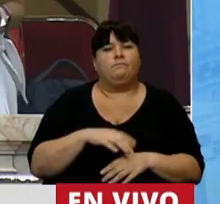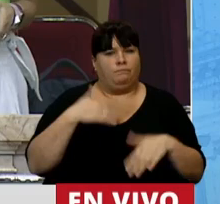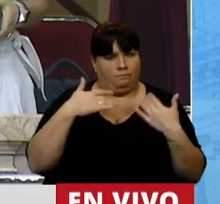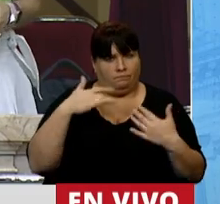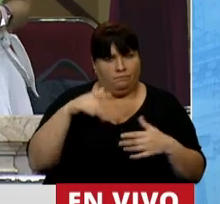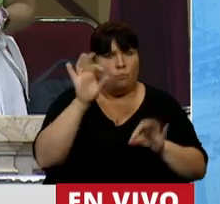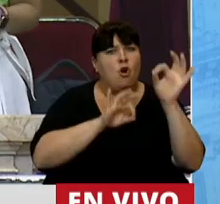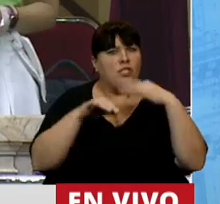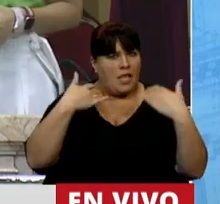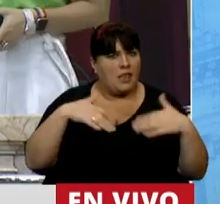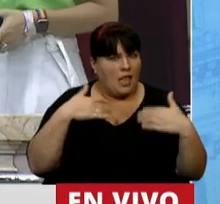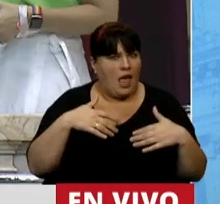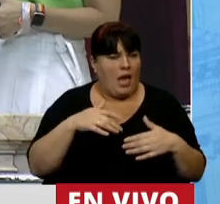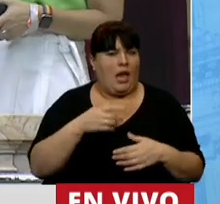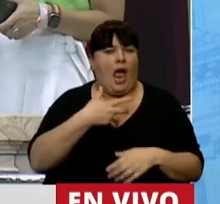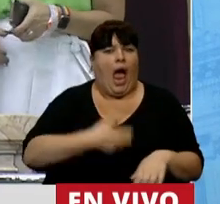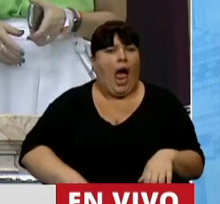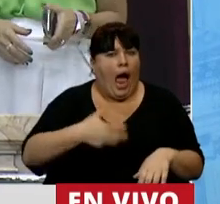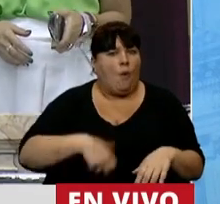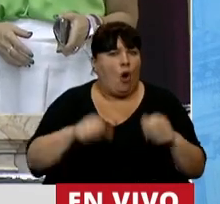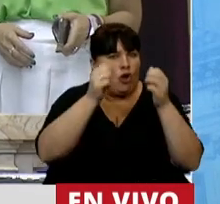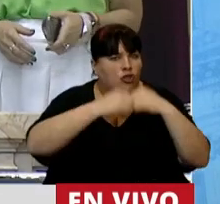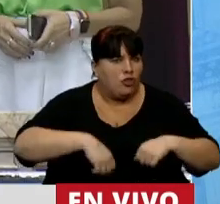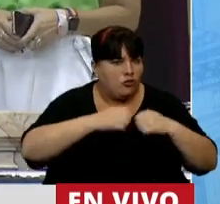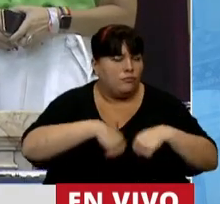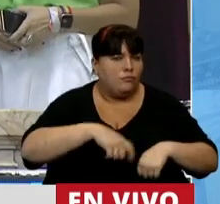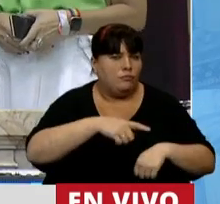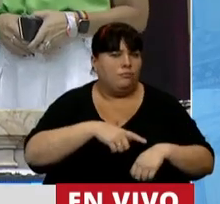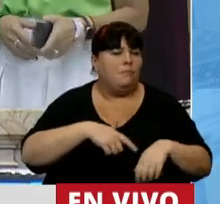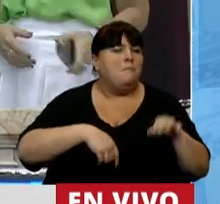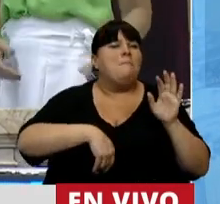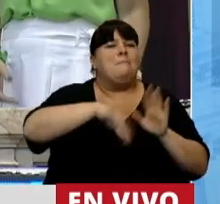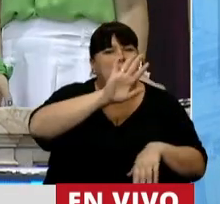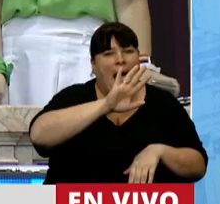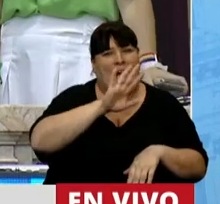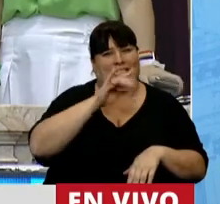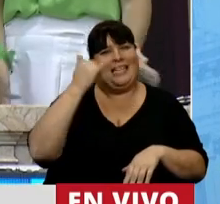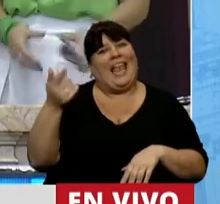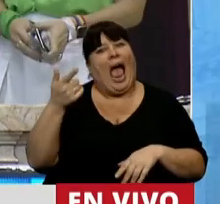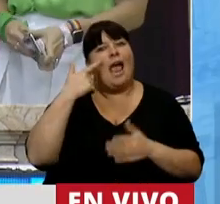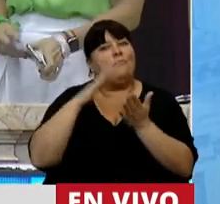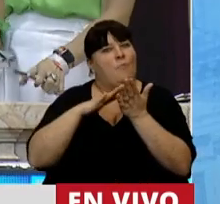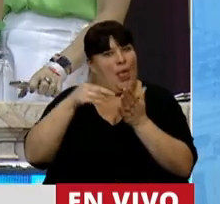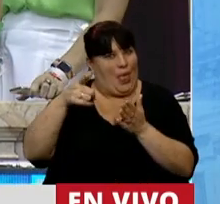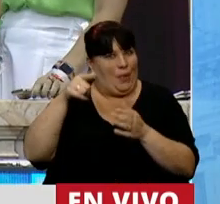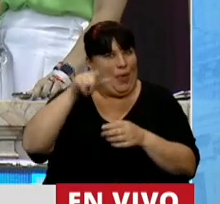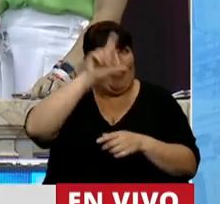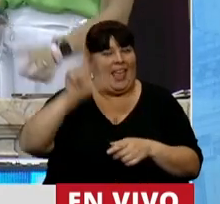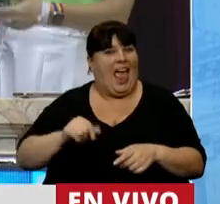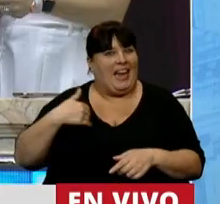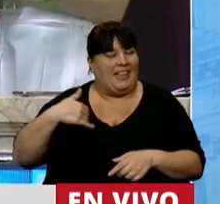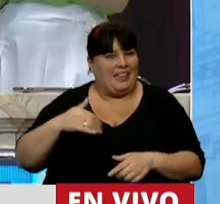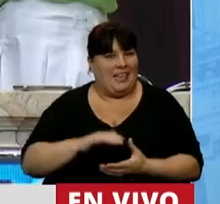alto índice de abortos clandestinos, muchísimo más de los que registramos a nivel país.